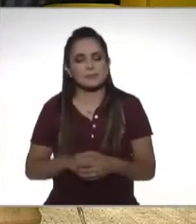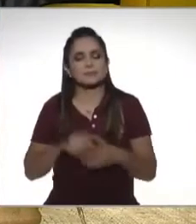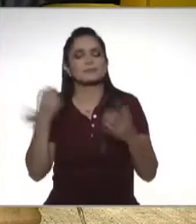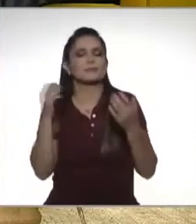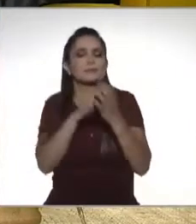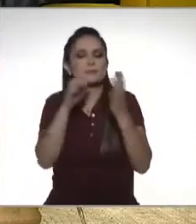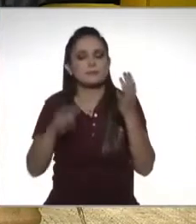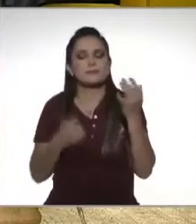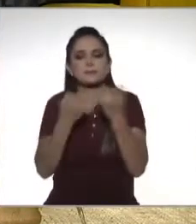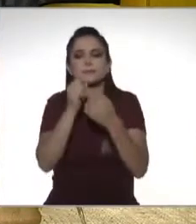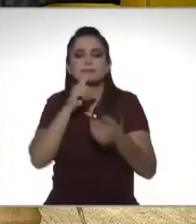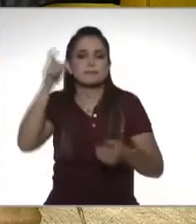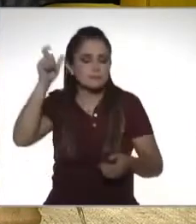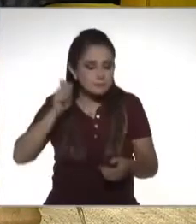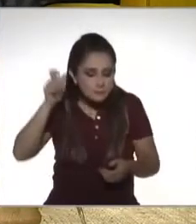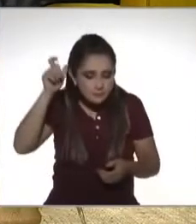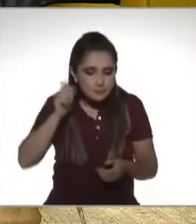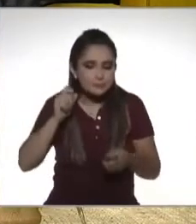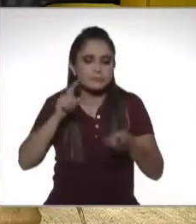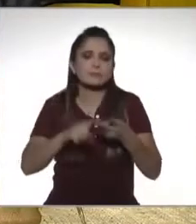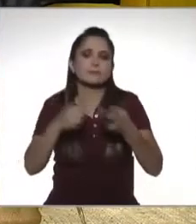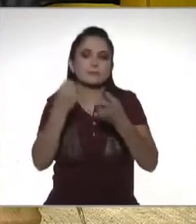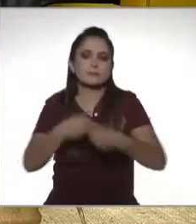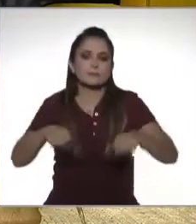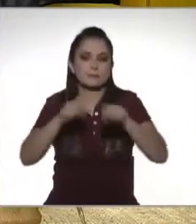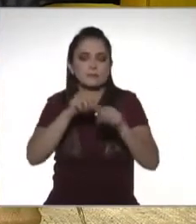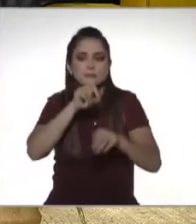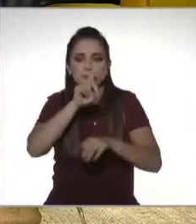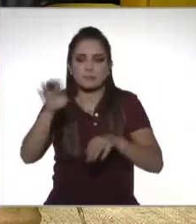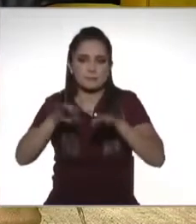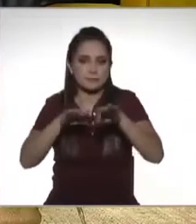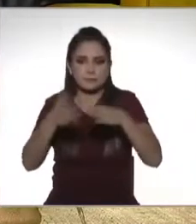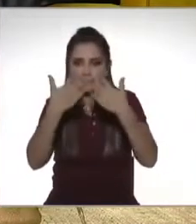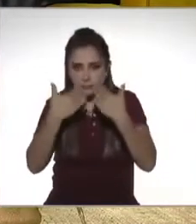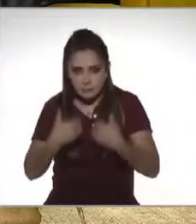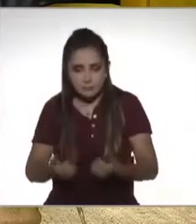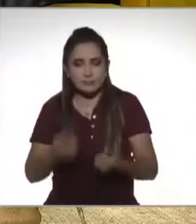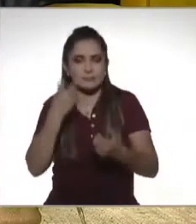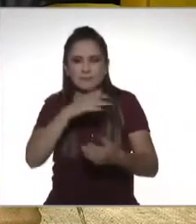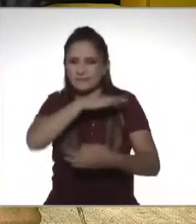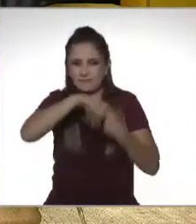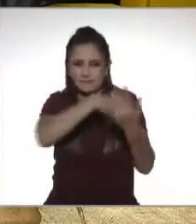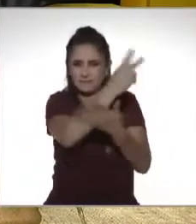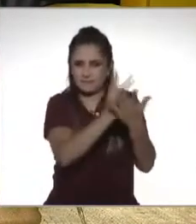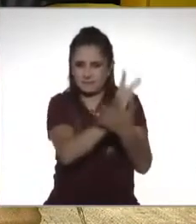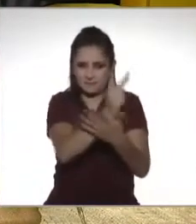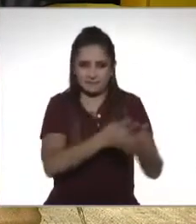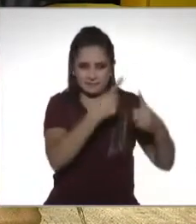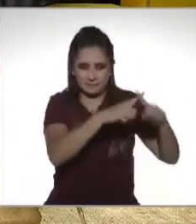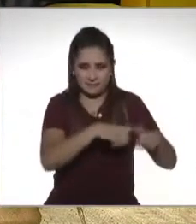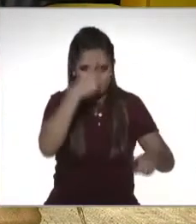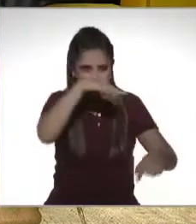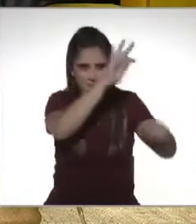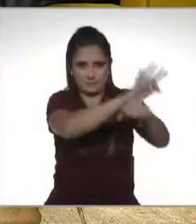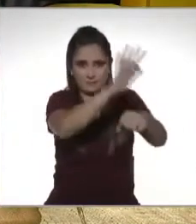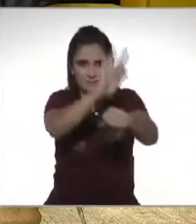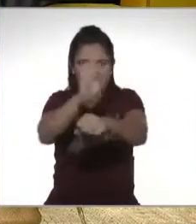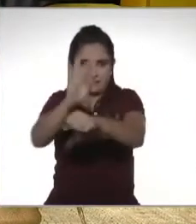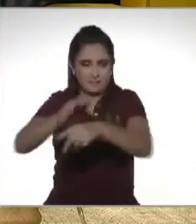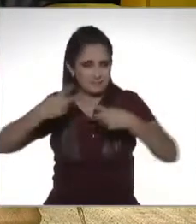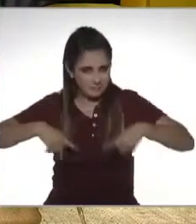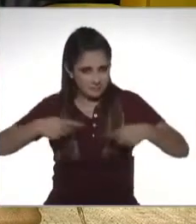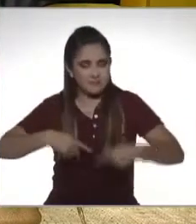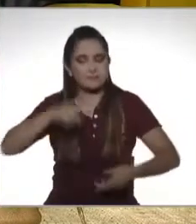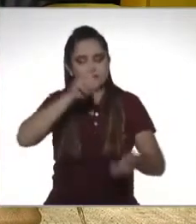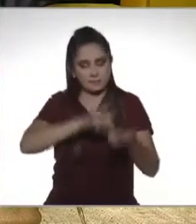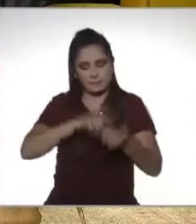ejemplo, también las pensiones, los seguros de desempleo, ¿también entran dentro de lo que los impuestos cubren? Una parte. En el caso de las